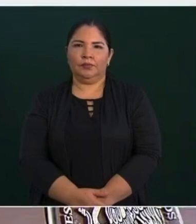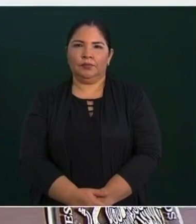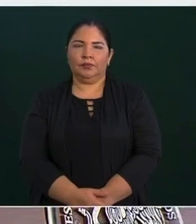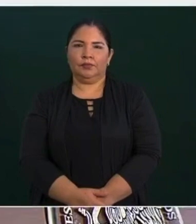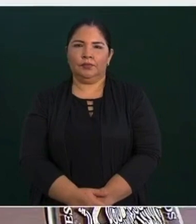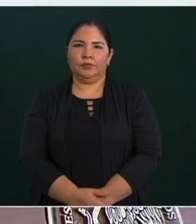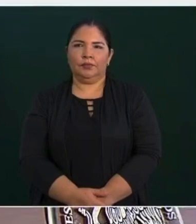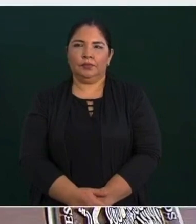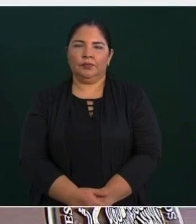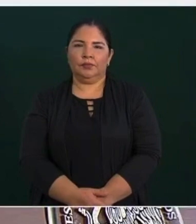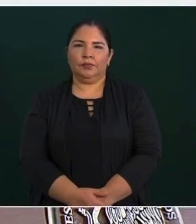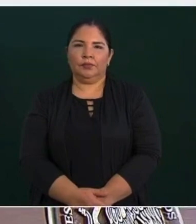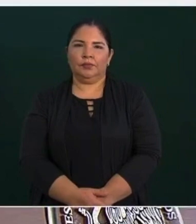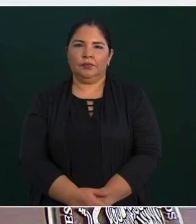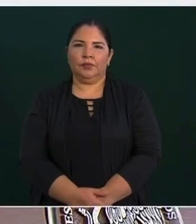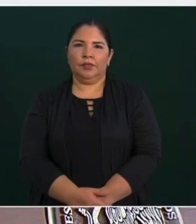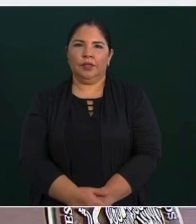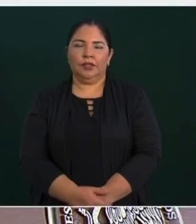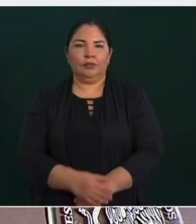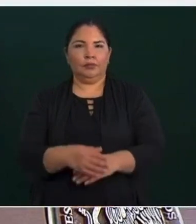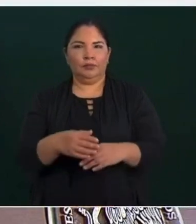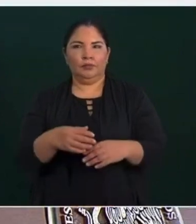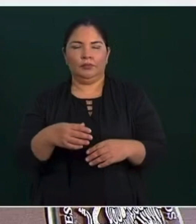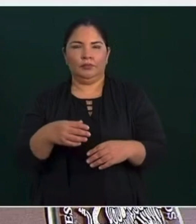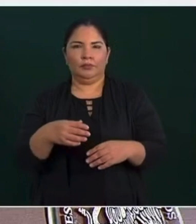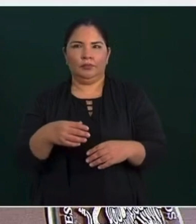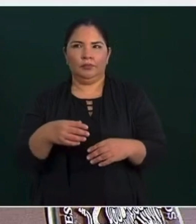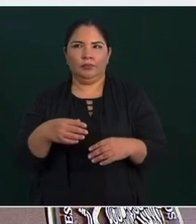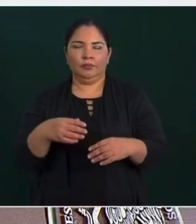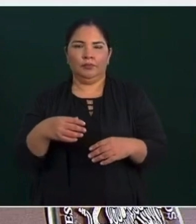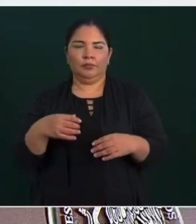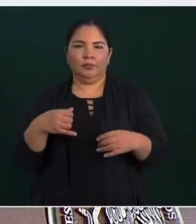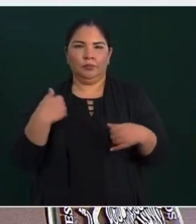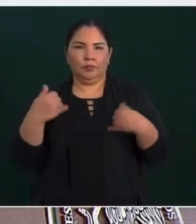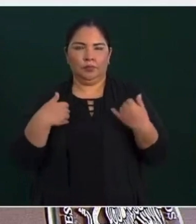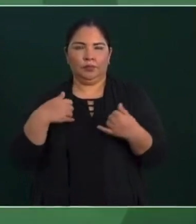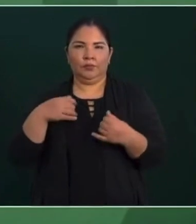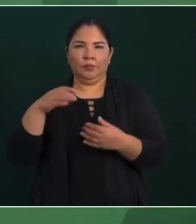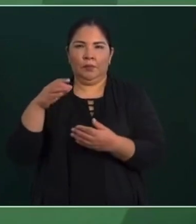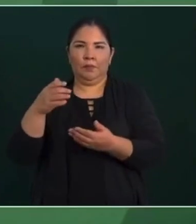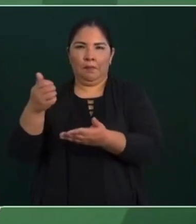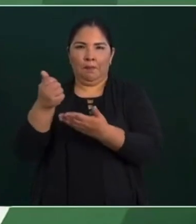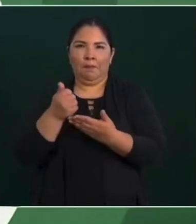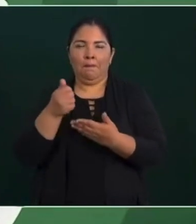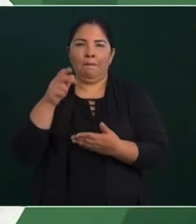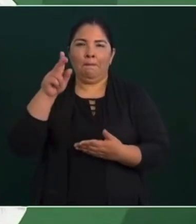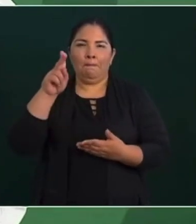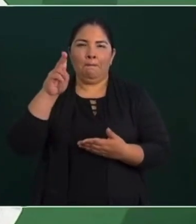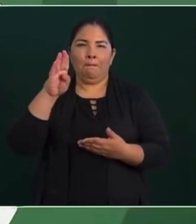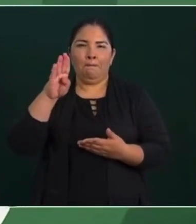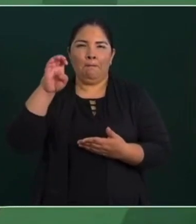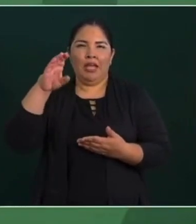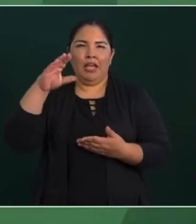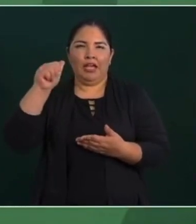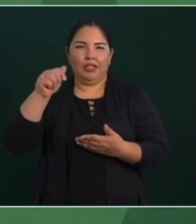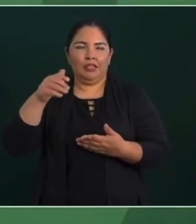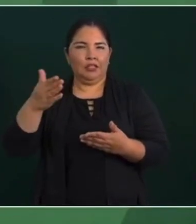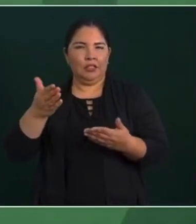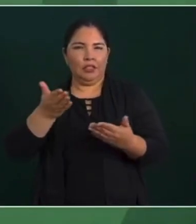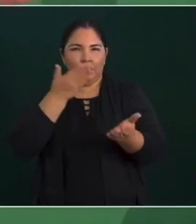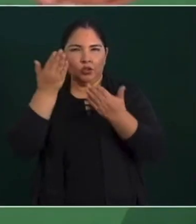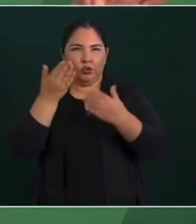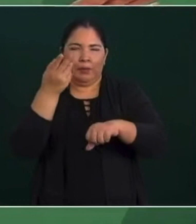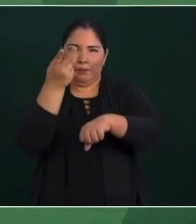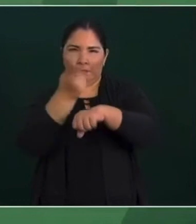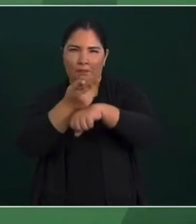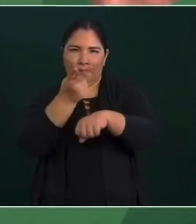Los que reciben becas que están estudiando el bachillerato, que son